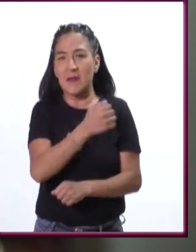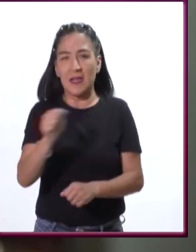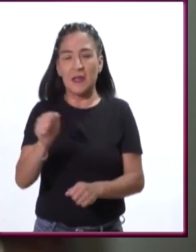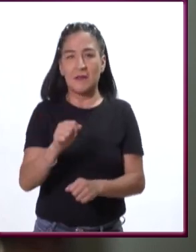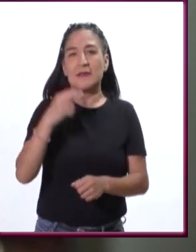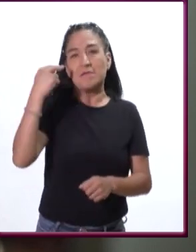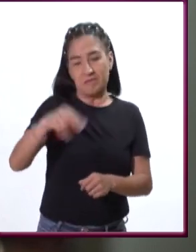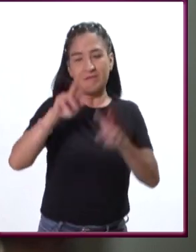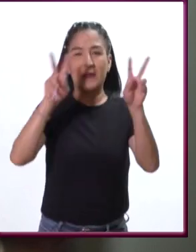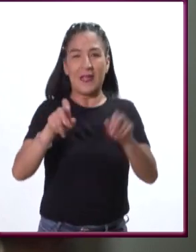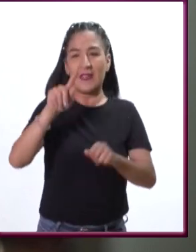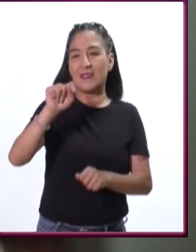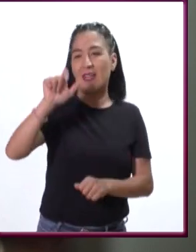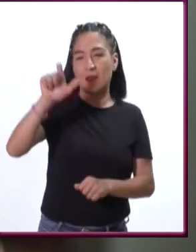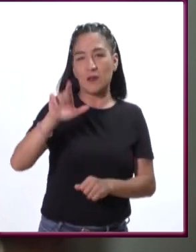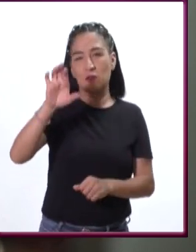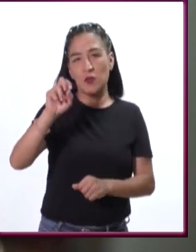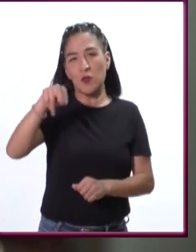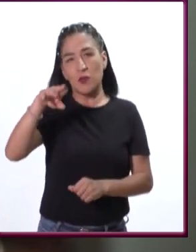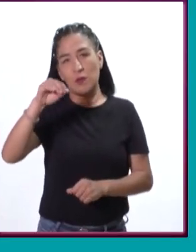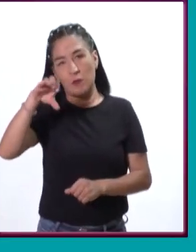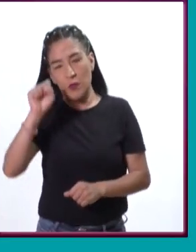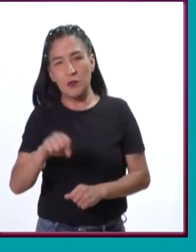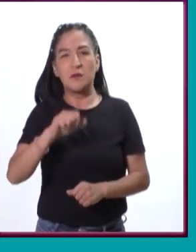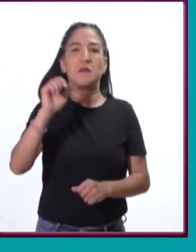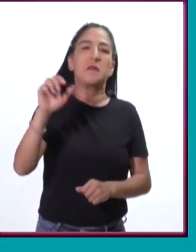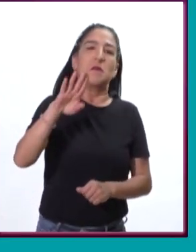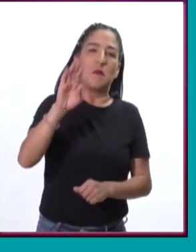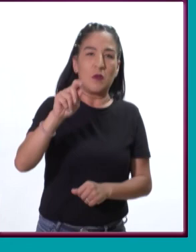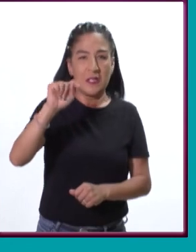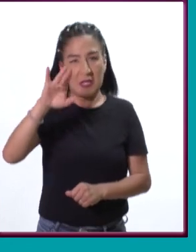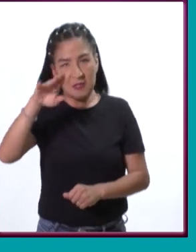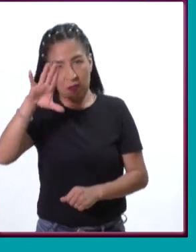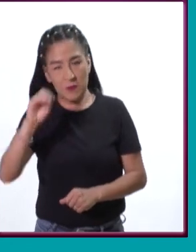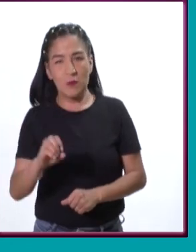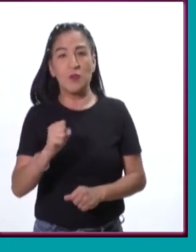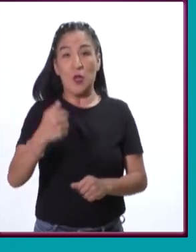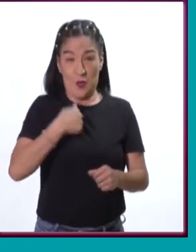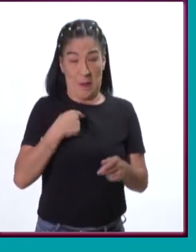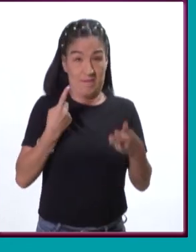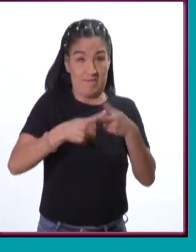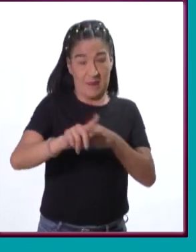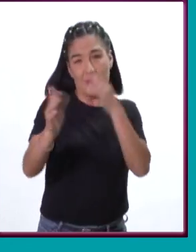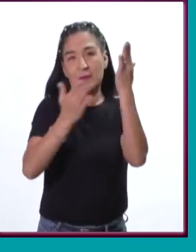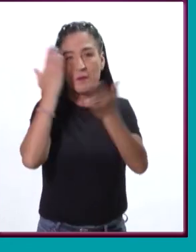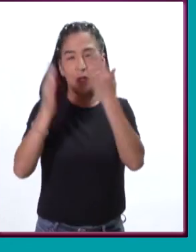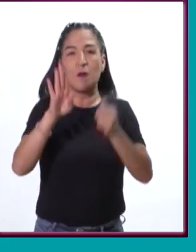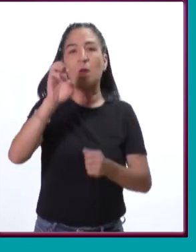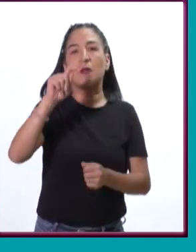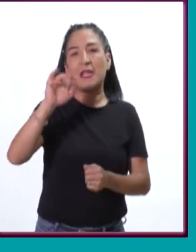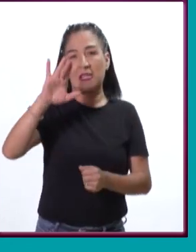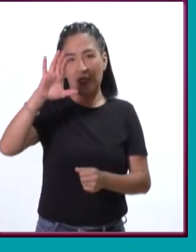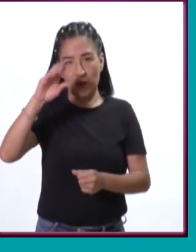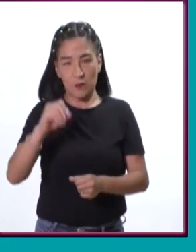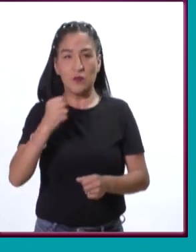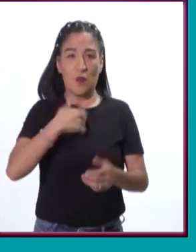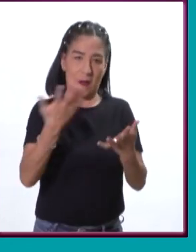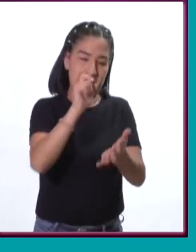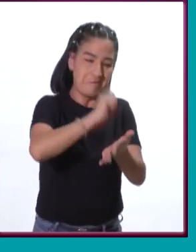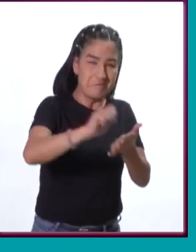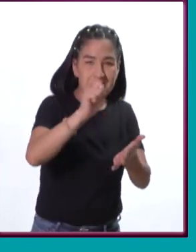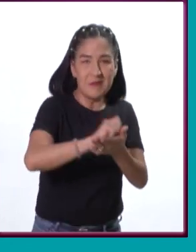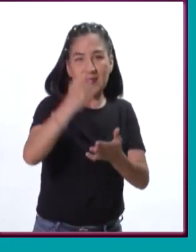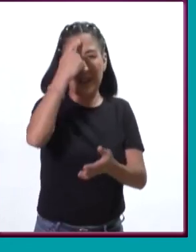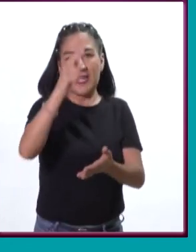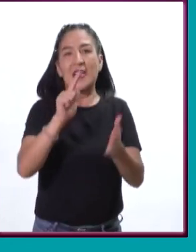¿Qué nos puedes decir sobre su riqueza, su diversidad? Bueno, no soy un experto en flora mexicana. Los expertos en flora mexicana